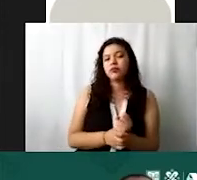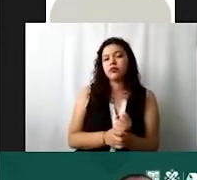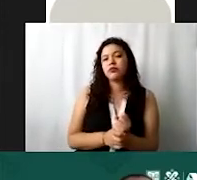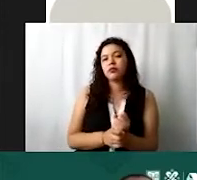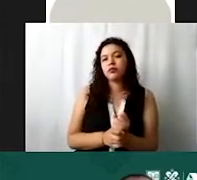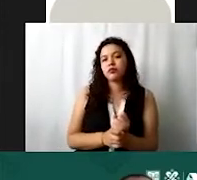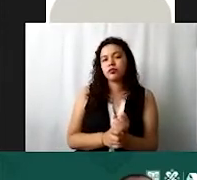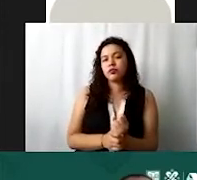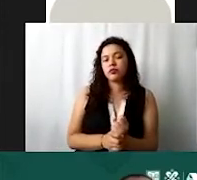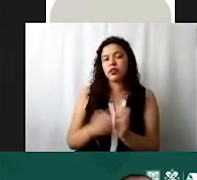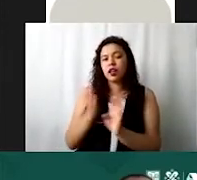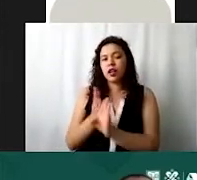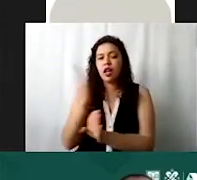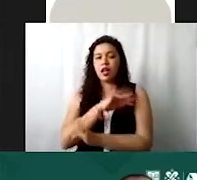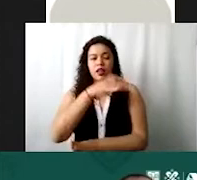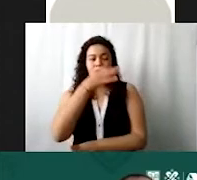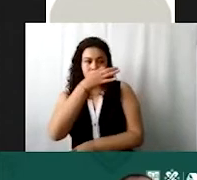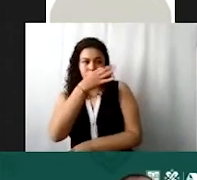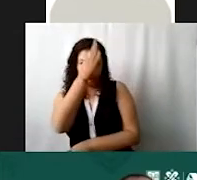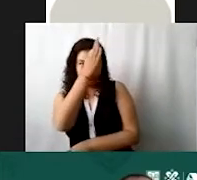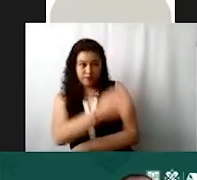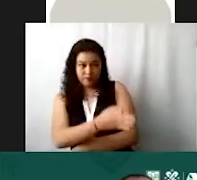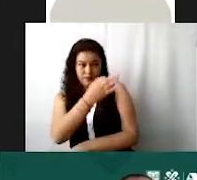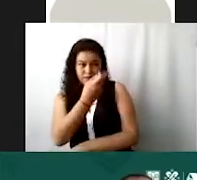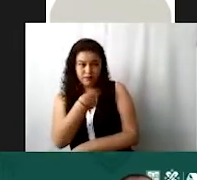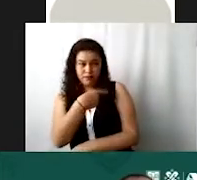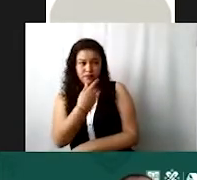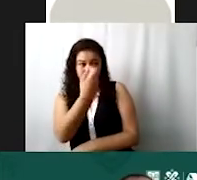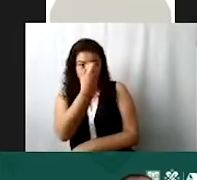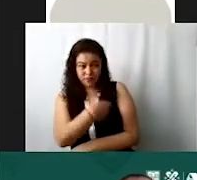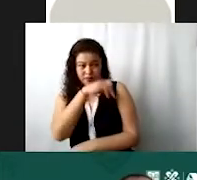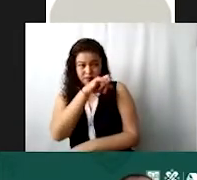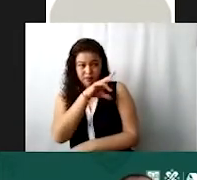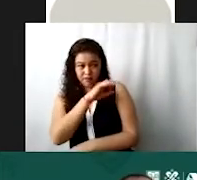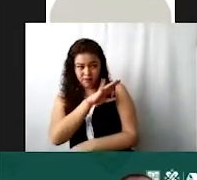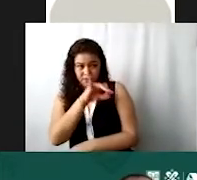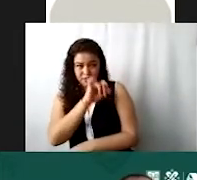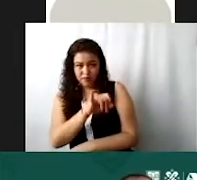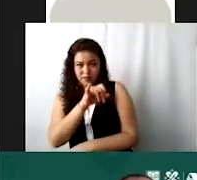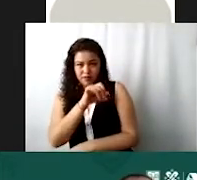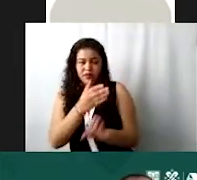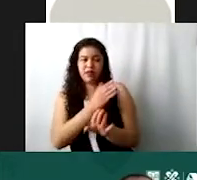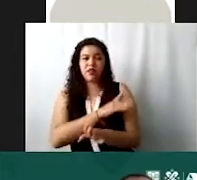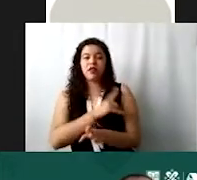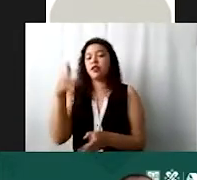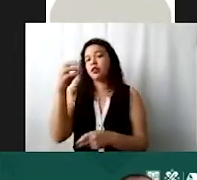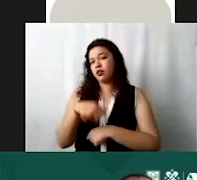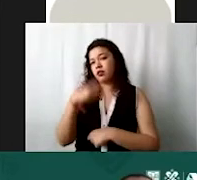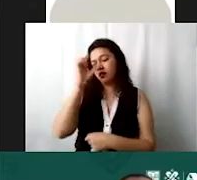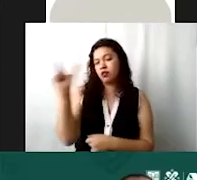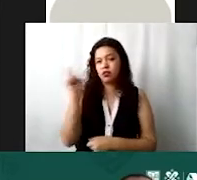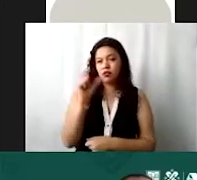autorización previa. Pero es muy importante que lo consideren porque cuando ustedes solicitan